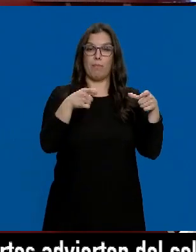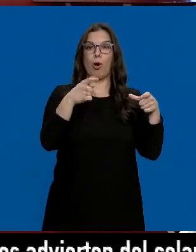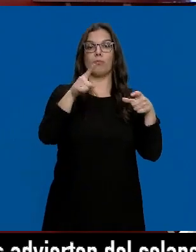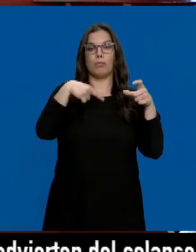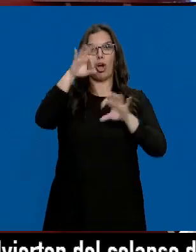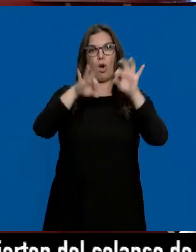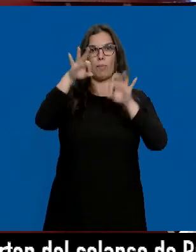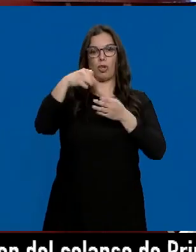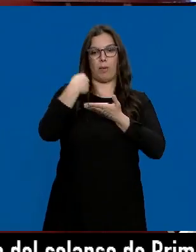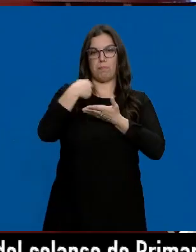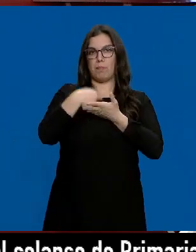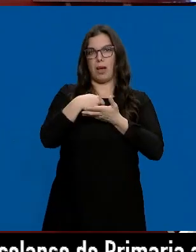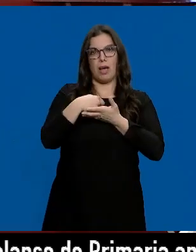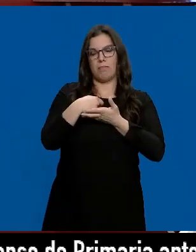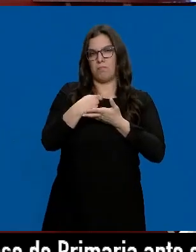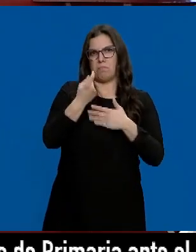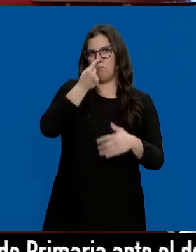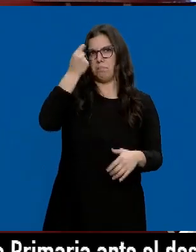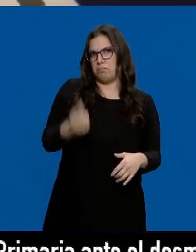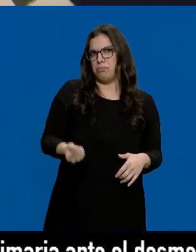congeladas más de 17 años.